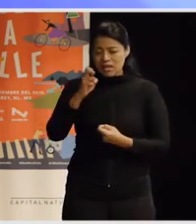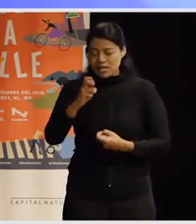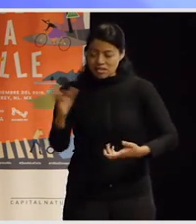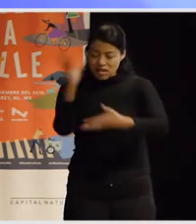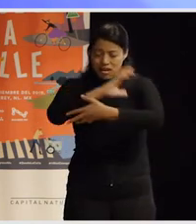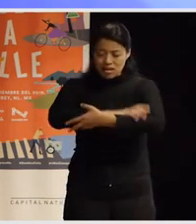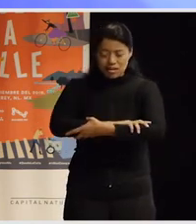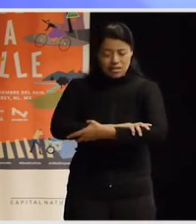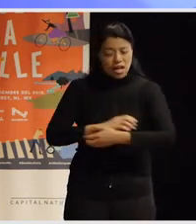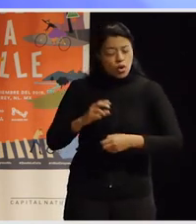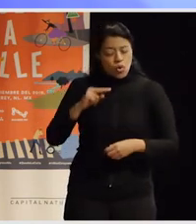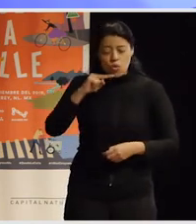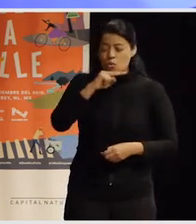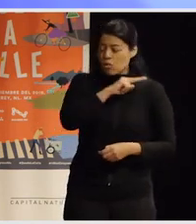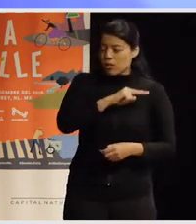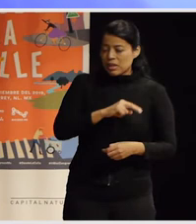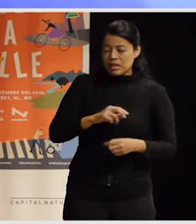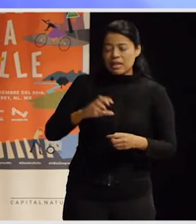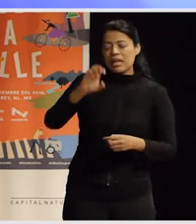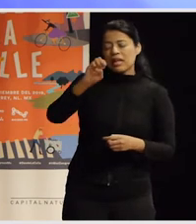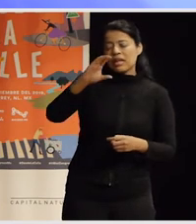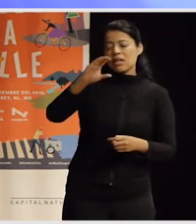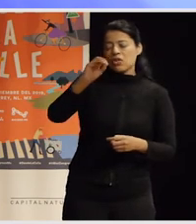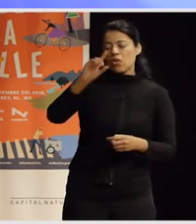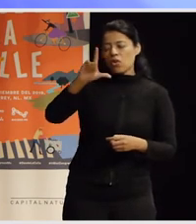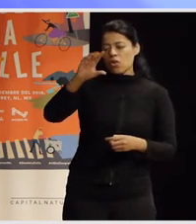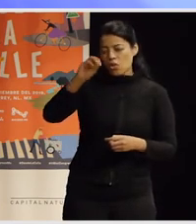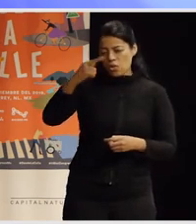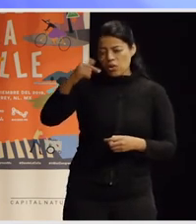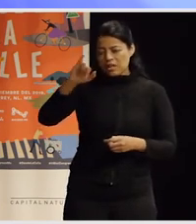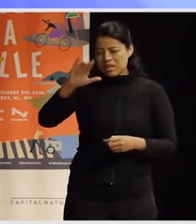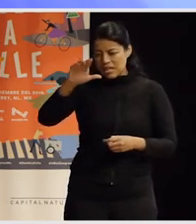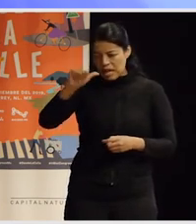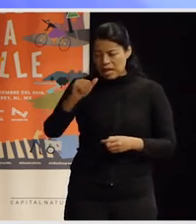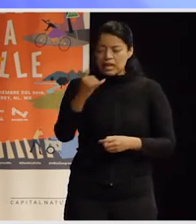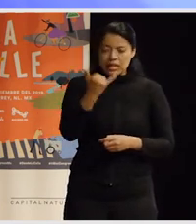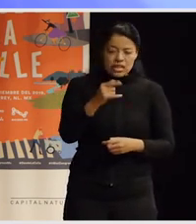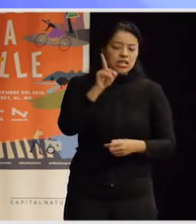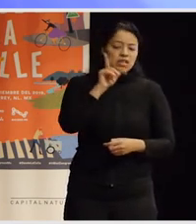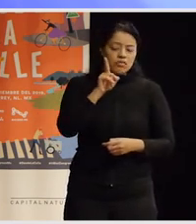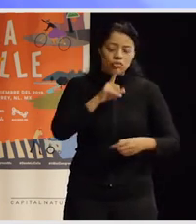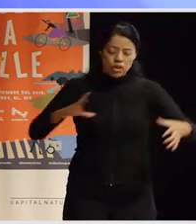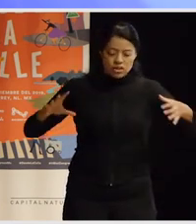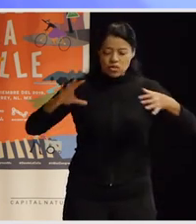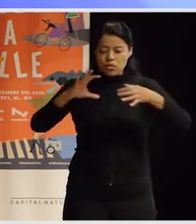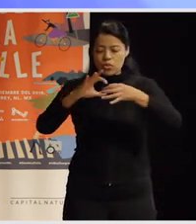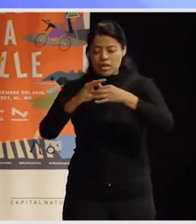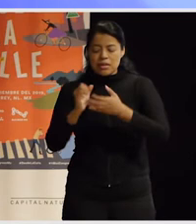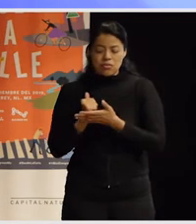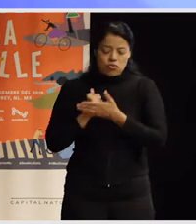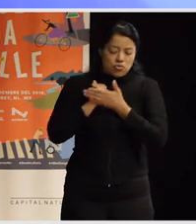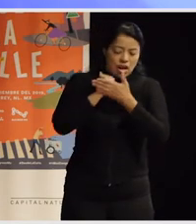necesaria y urgente entre el ecologismo y el feminismo nos puede dar muchas pistas de salida de la crisis, ¿no?